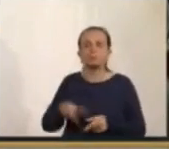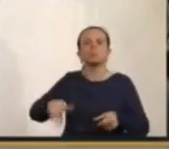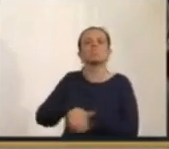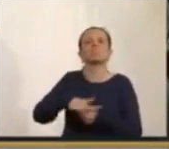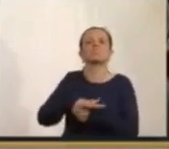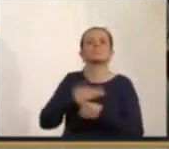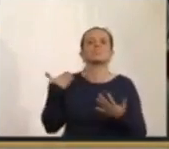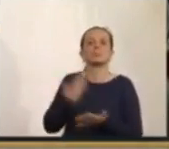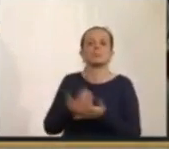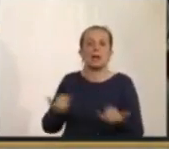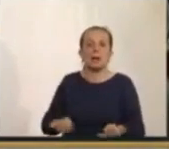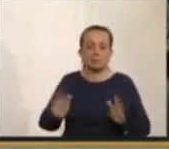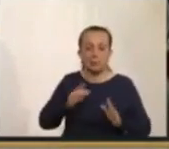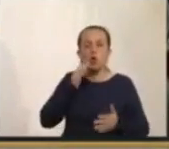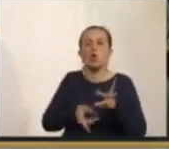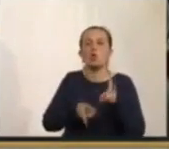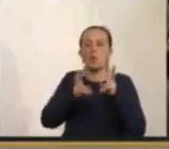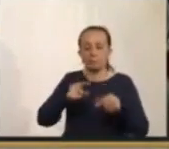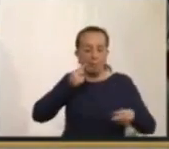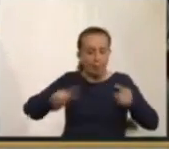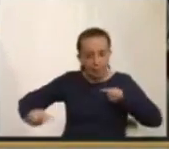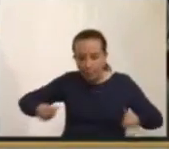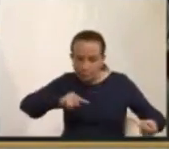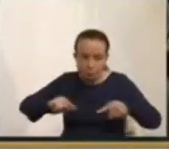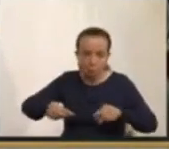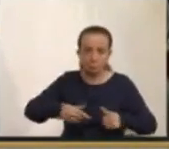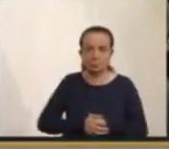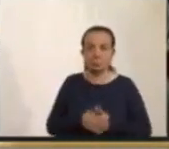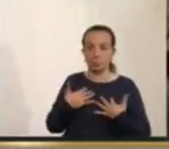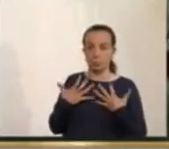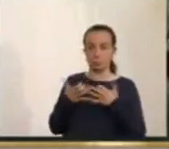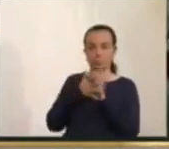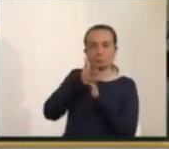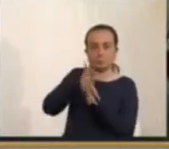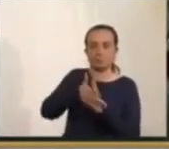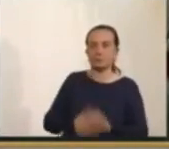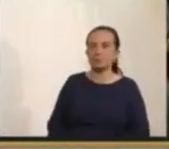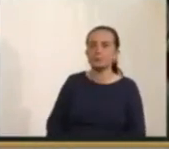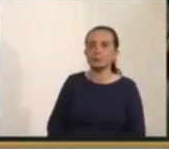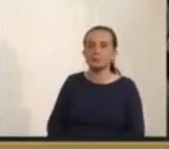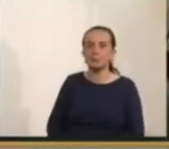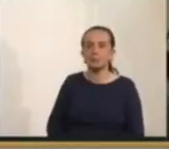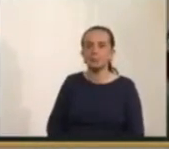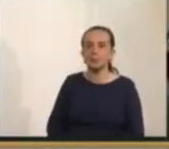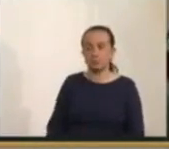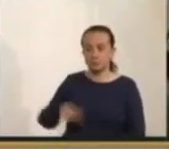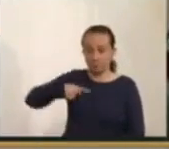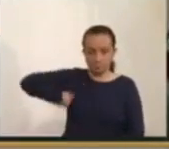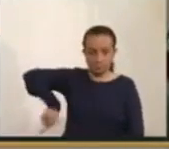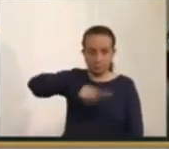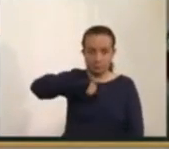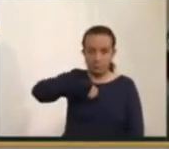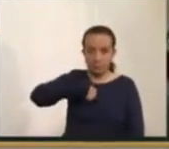actual. Vendrá un nuevo debate. Lo que quiero decir es esto. Nosotros no podemos